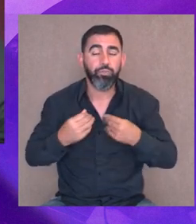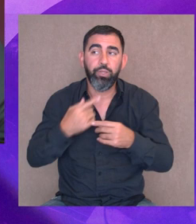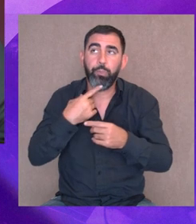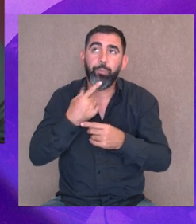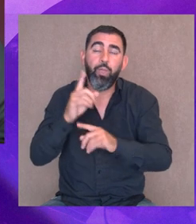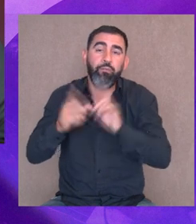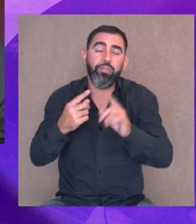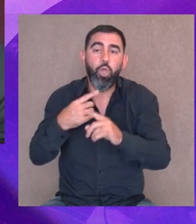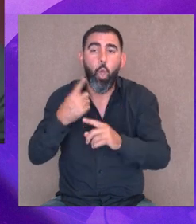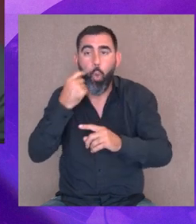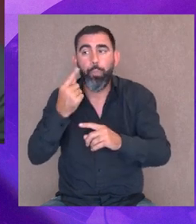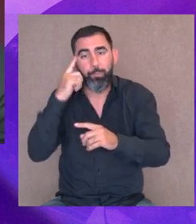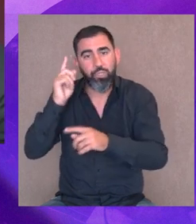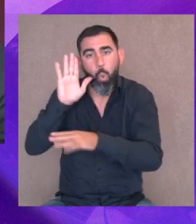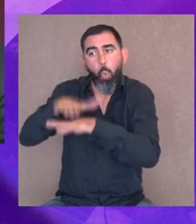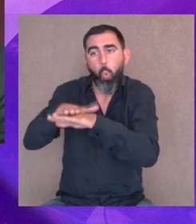culpando de cosas,